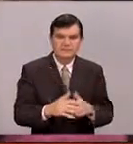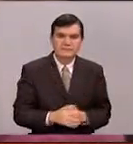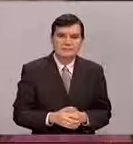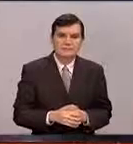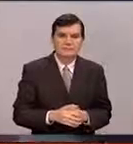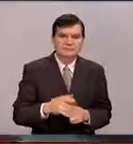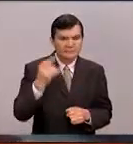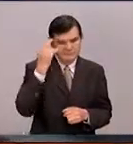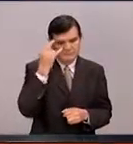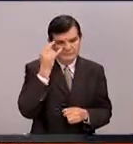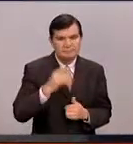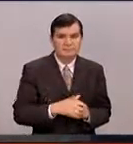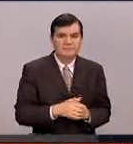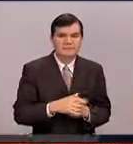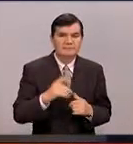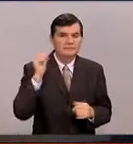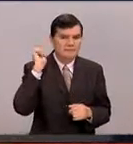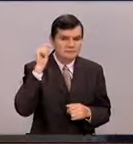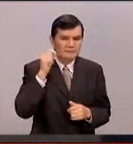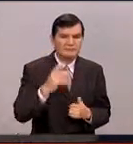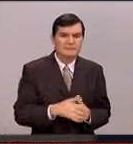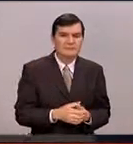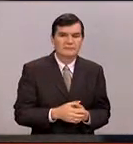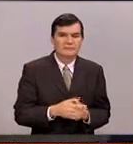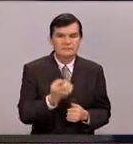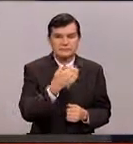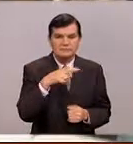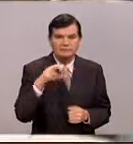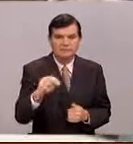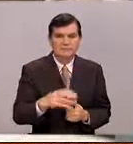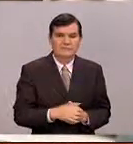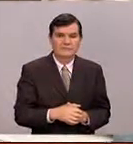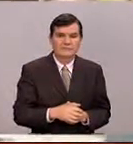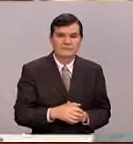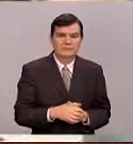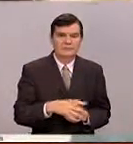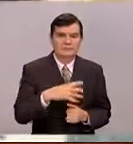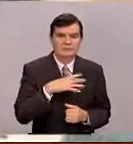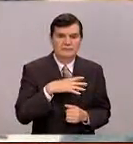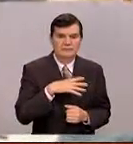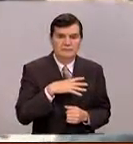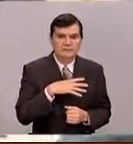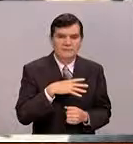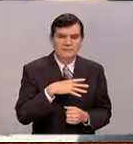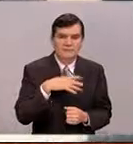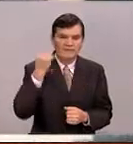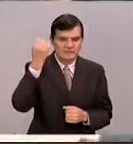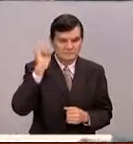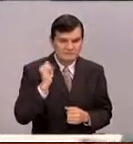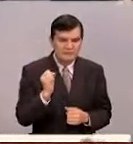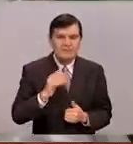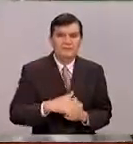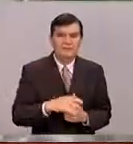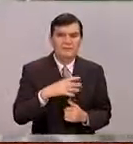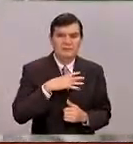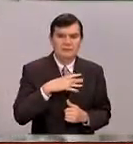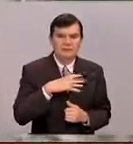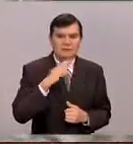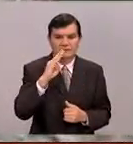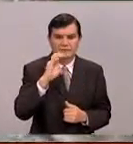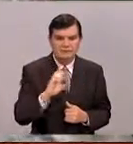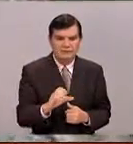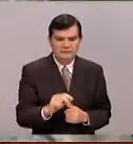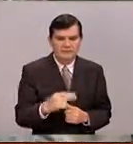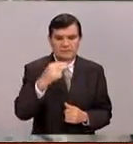Campeche, en Tabasco, en Quintana Roo, estamos en Sinaloa, estamos en Baja